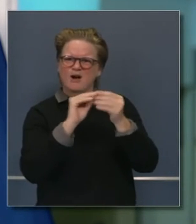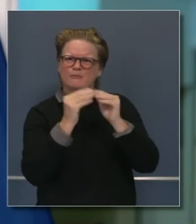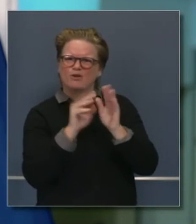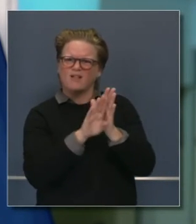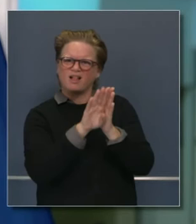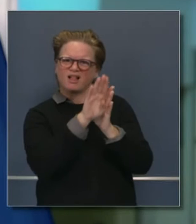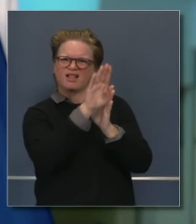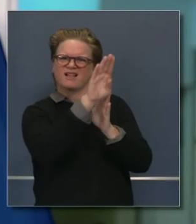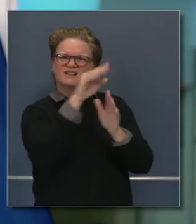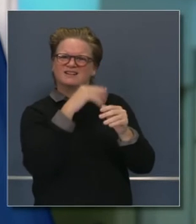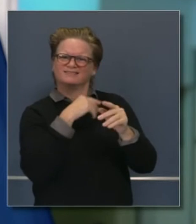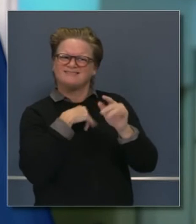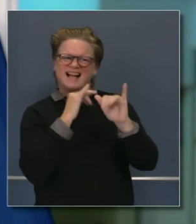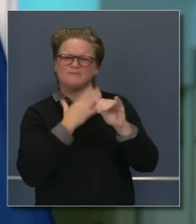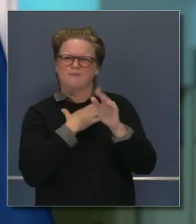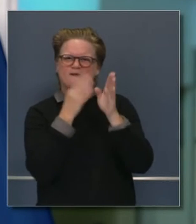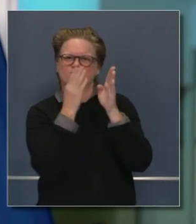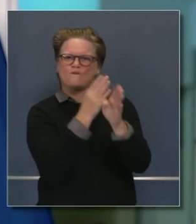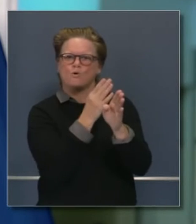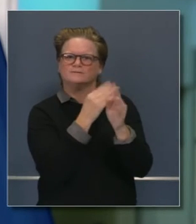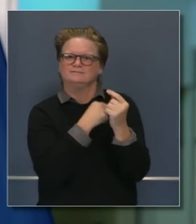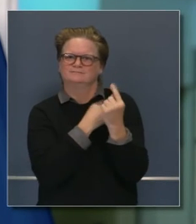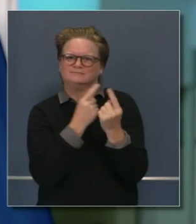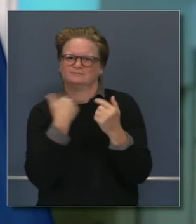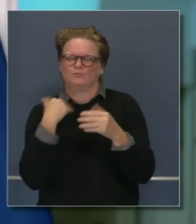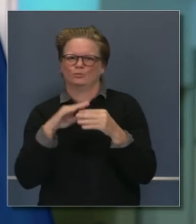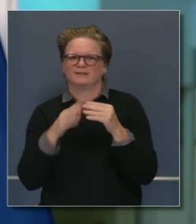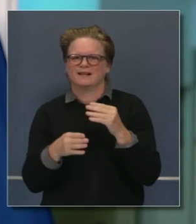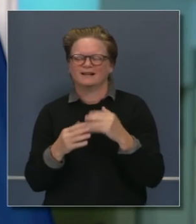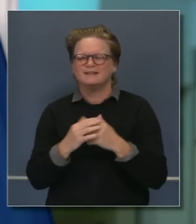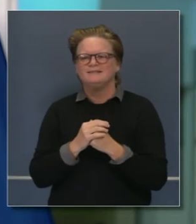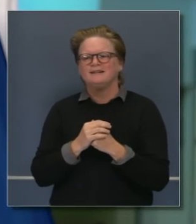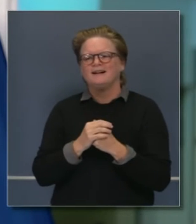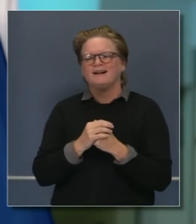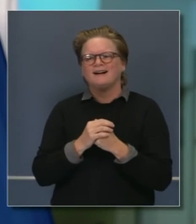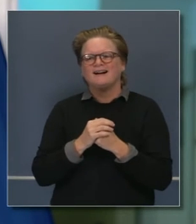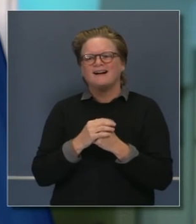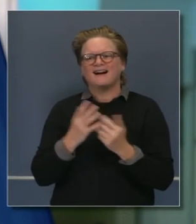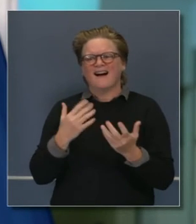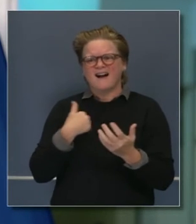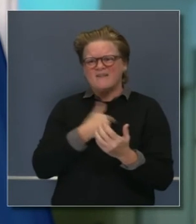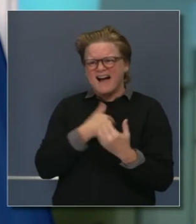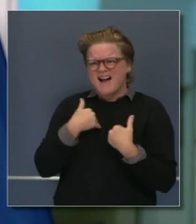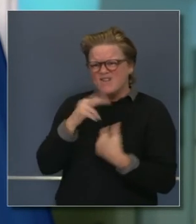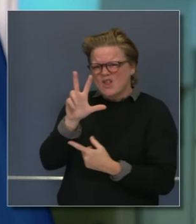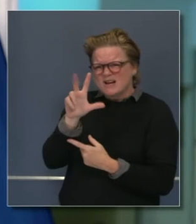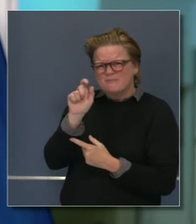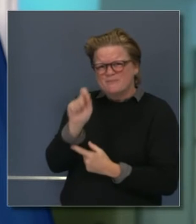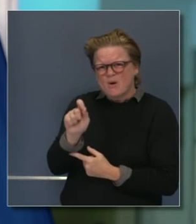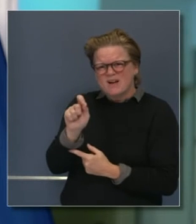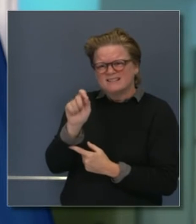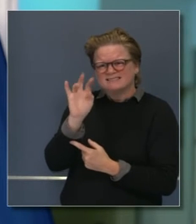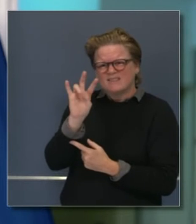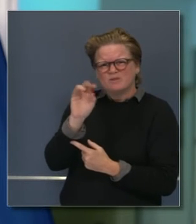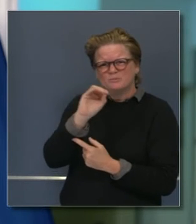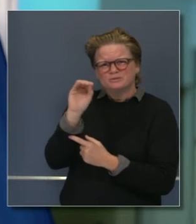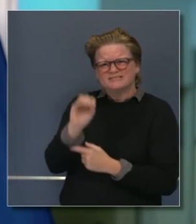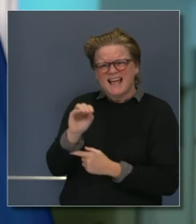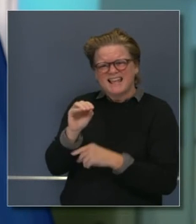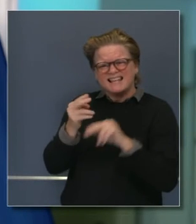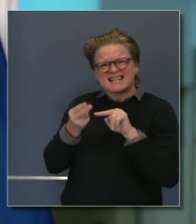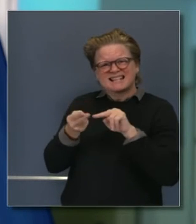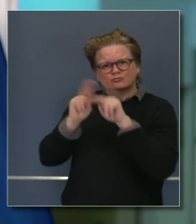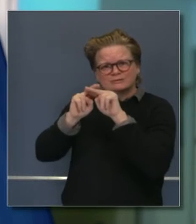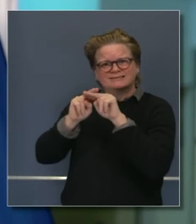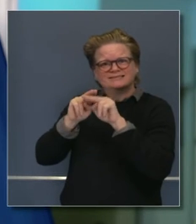índice de positividad de 14 días tal vez suene genial comparado a muchos otros estados actualmente. Pero estábamos a 2.5% en